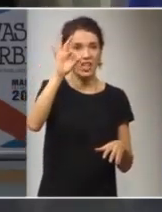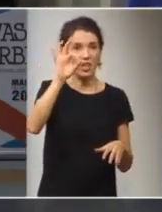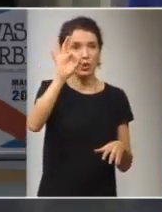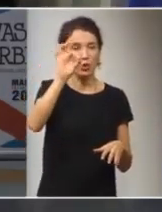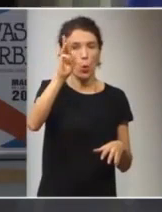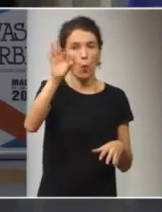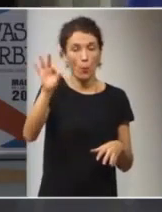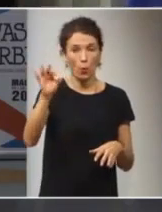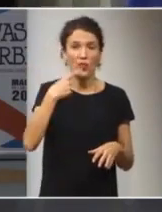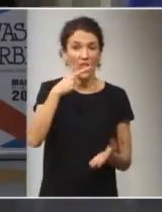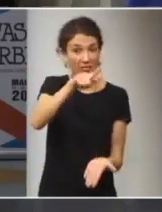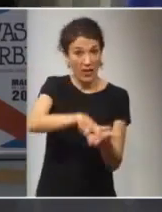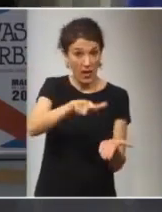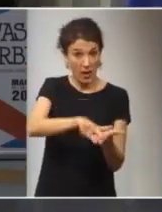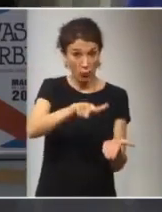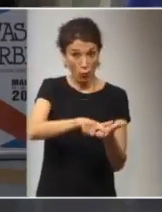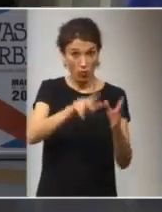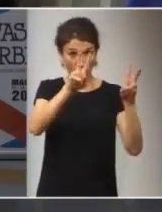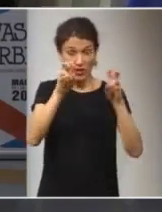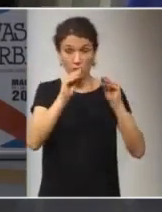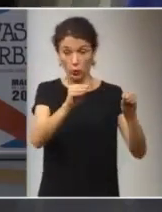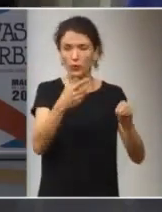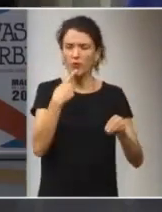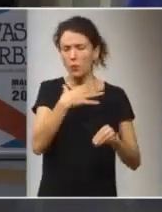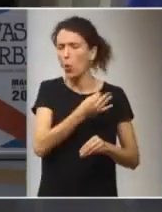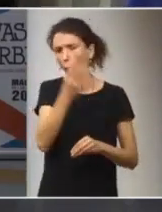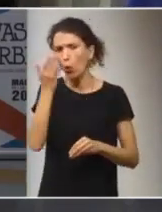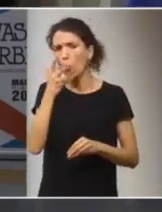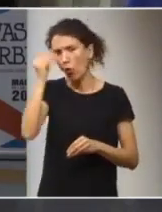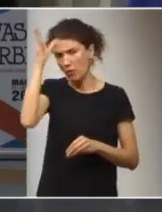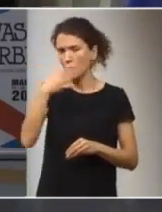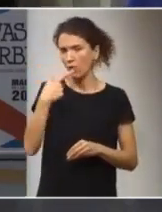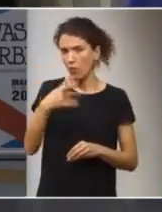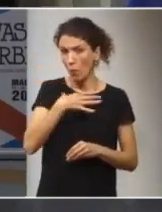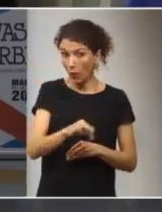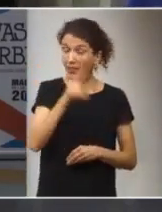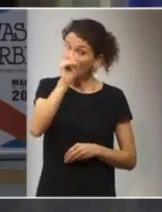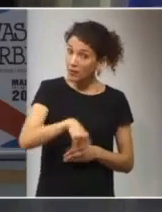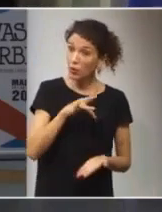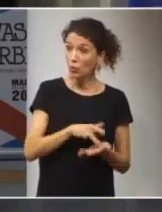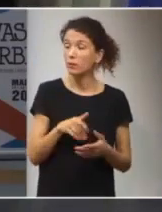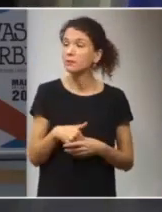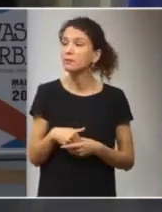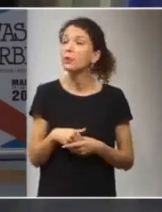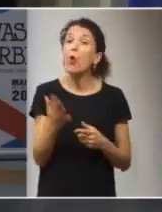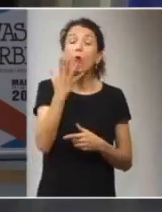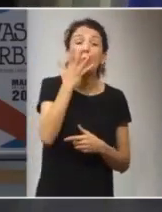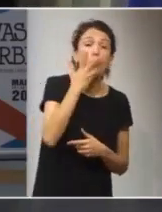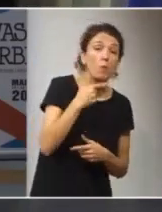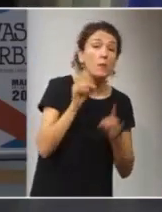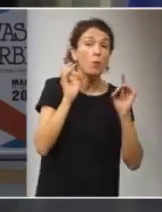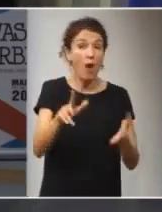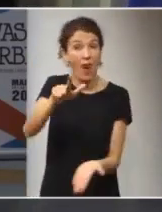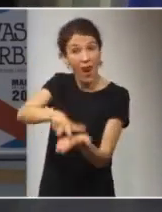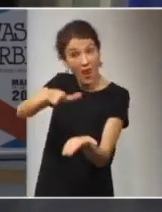él lo decía de la lengua, pero que también se puede decir del conocimiento. Y es que también el conocimiento, igual que la